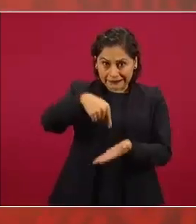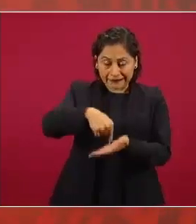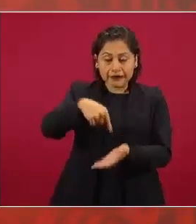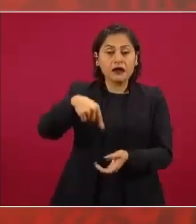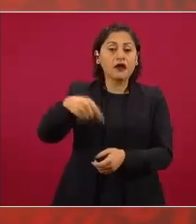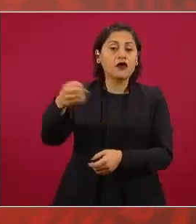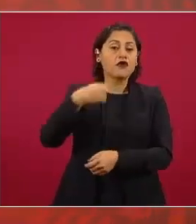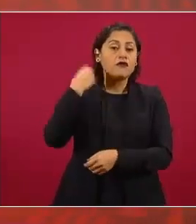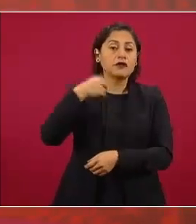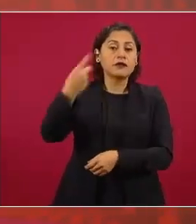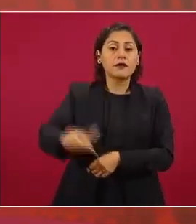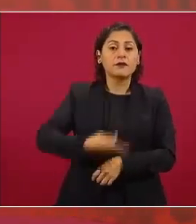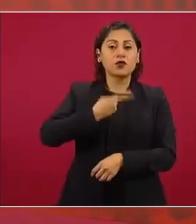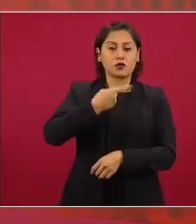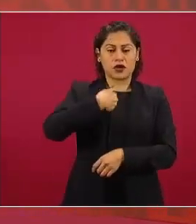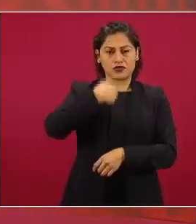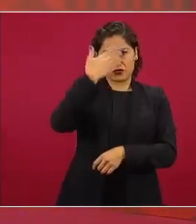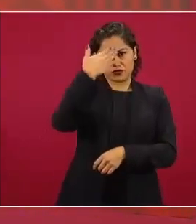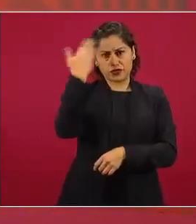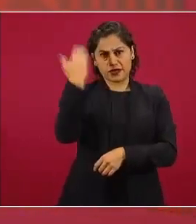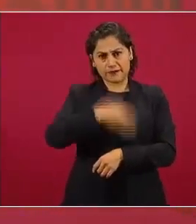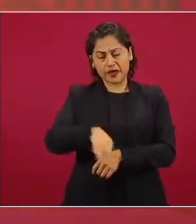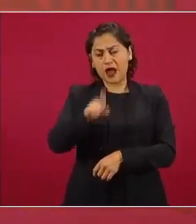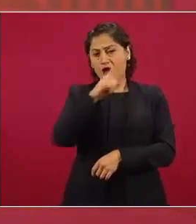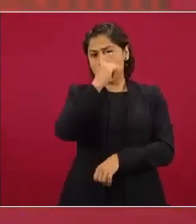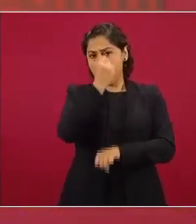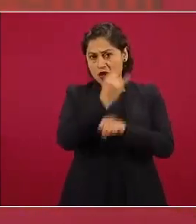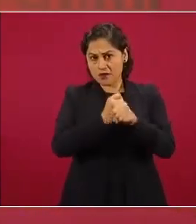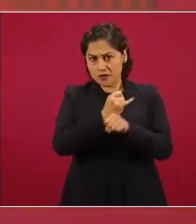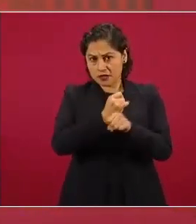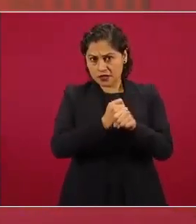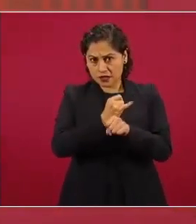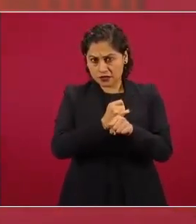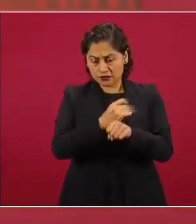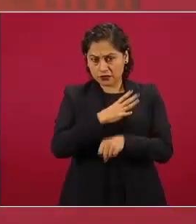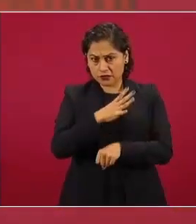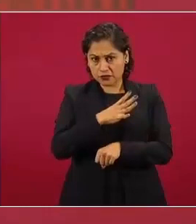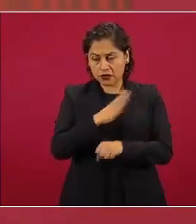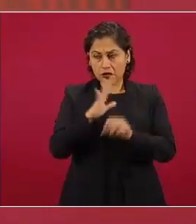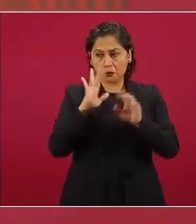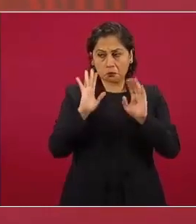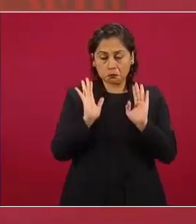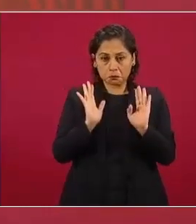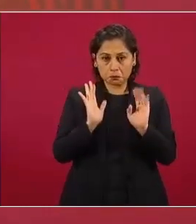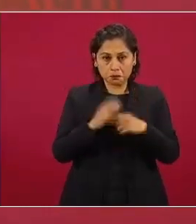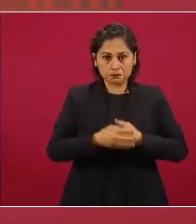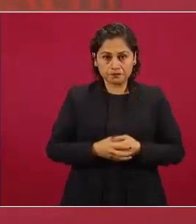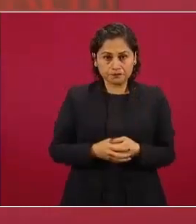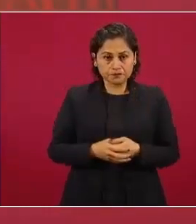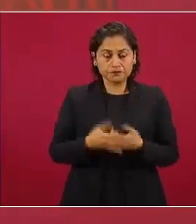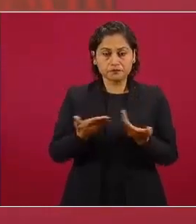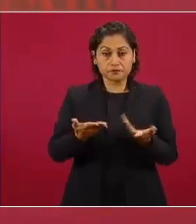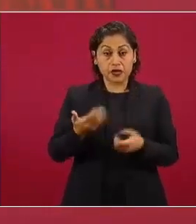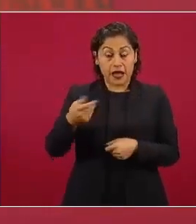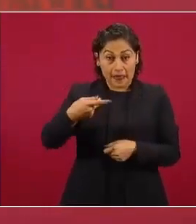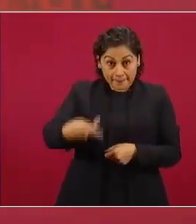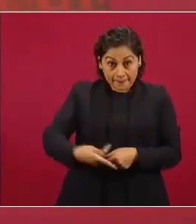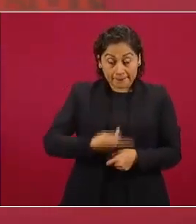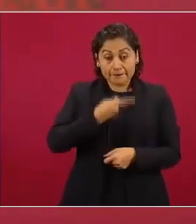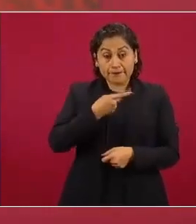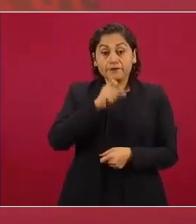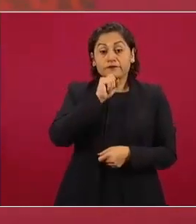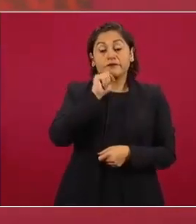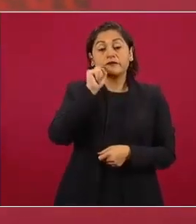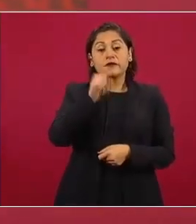que se estaba llevando a cabo en Estados Unidos me preguntaron que si sabía yo